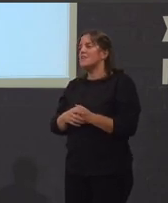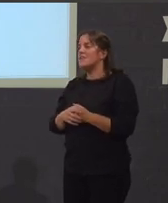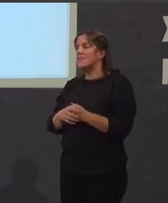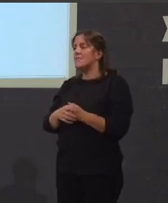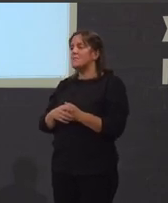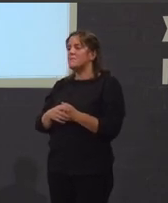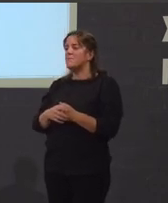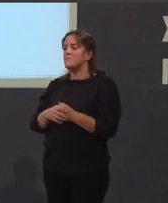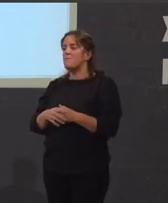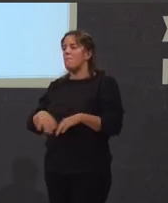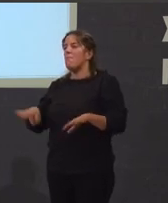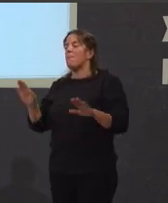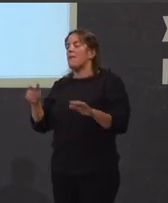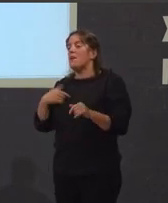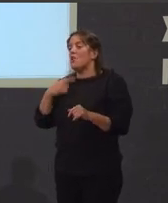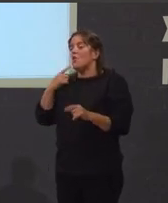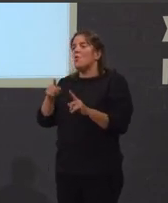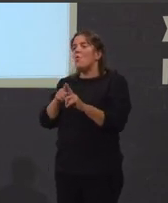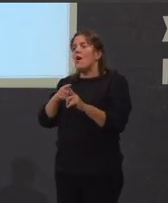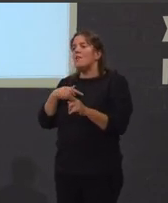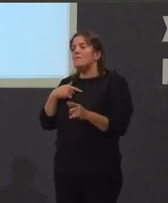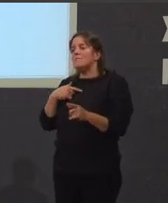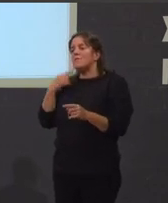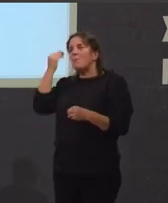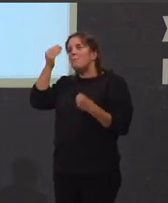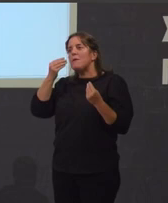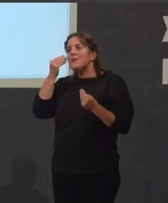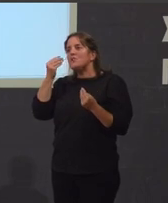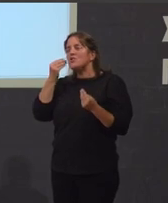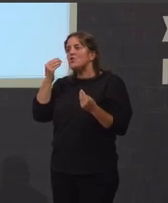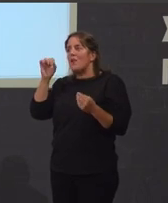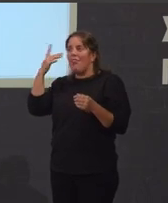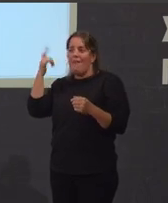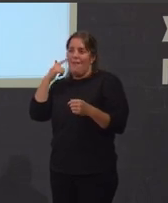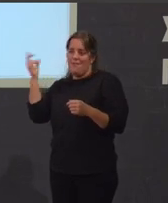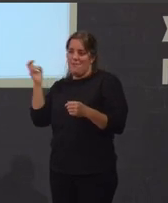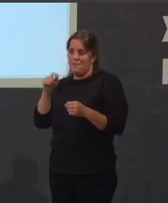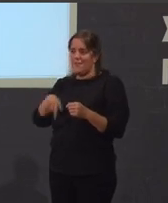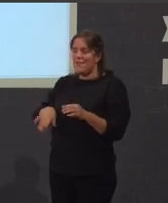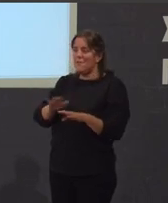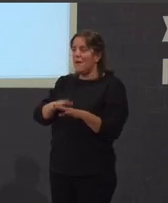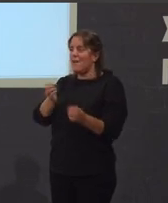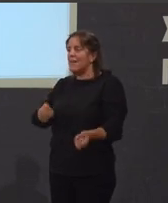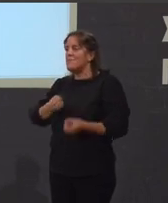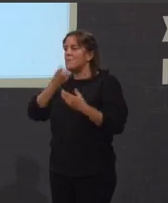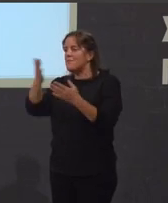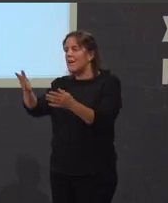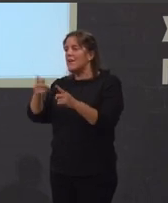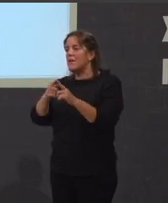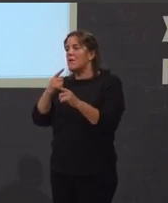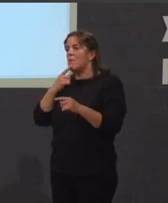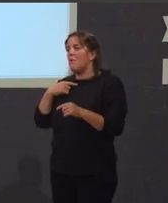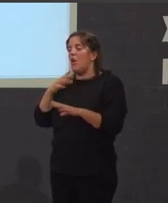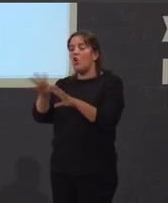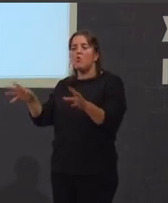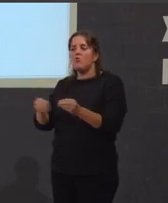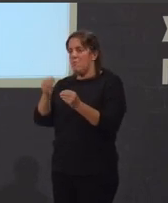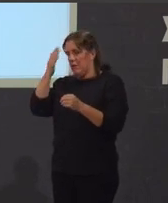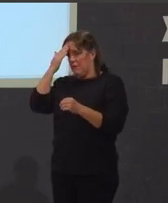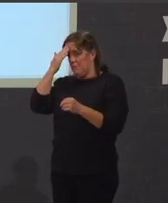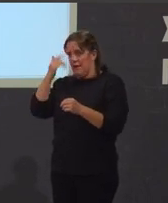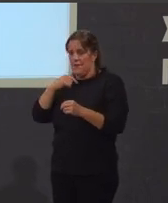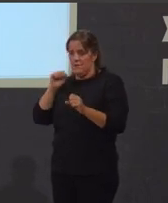pero bueno a idea que eu traio é a idea que traio sempre para comunicar as miñas conclusións principais